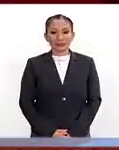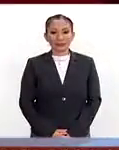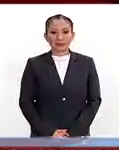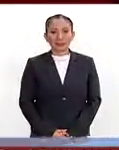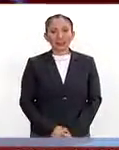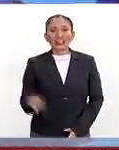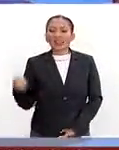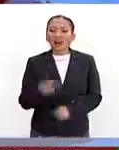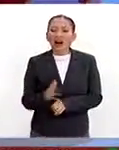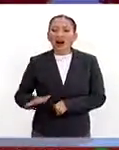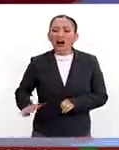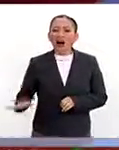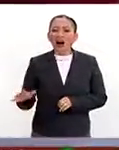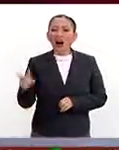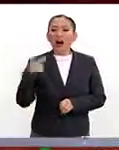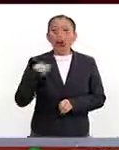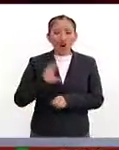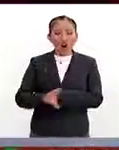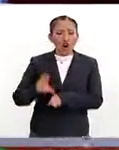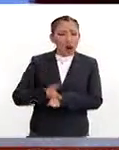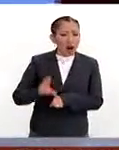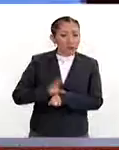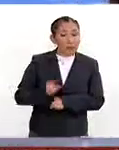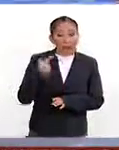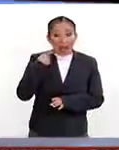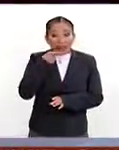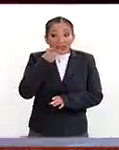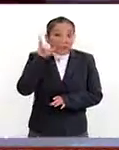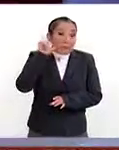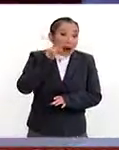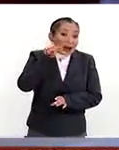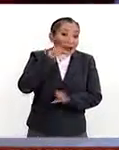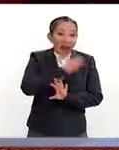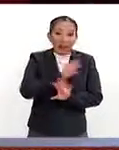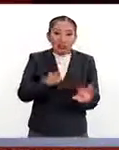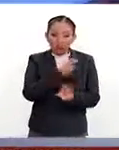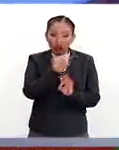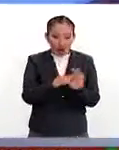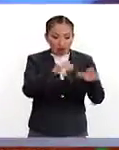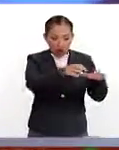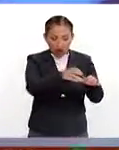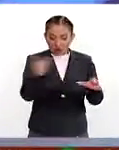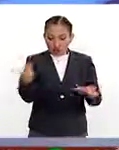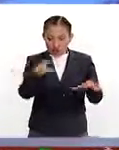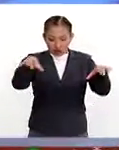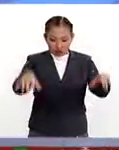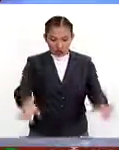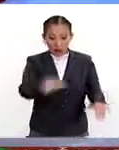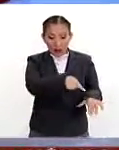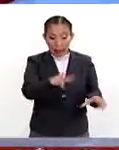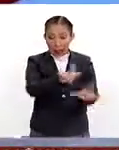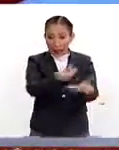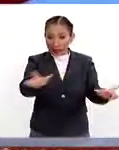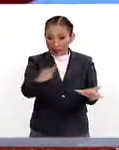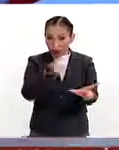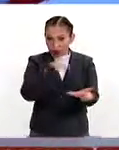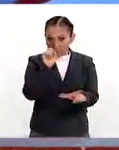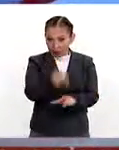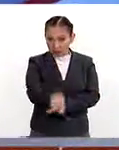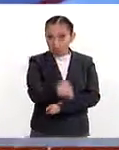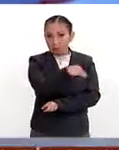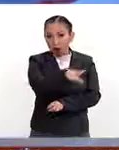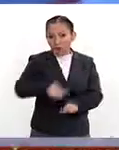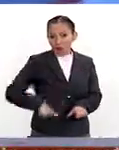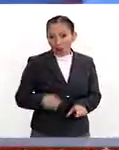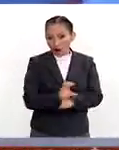¿Qué es lo que está sucediendo en Colombia? Se supone que mañana estarán todas las partes, las dos partes involucradas listas, que es justamente